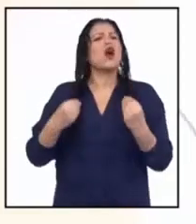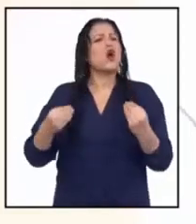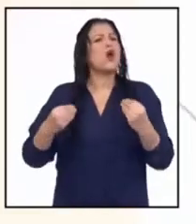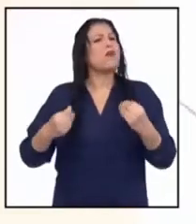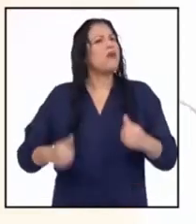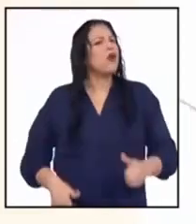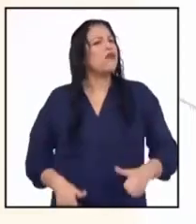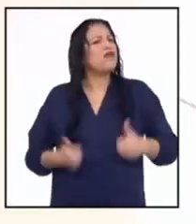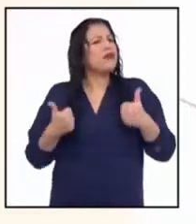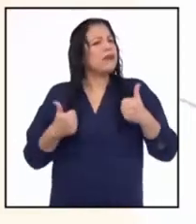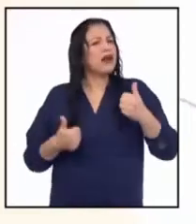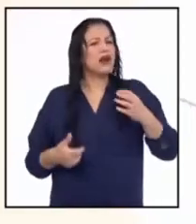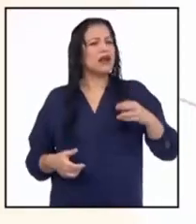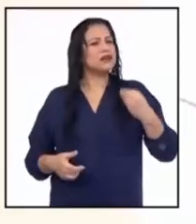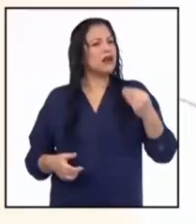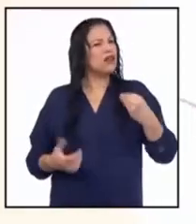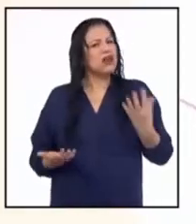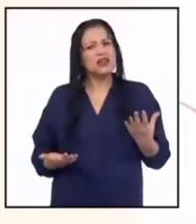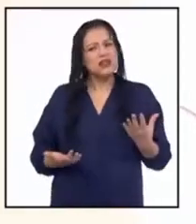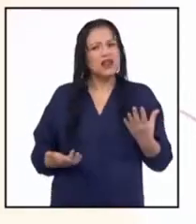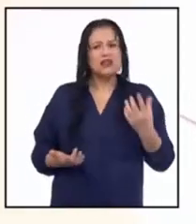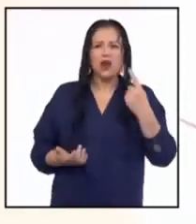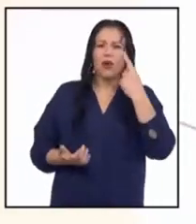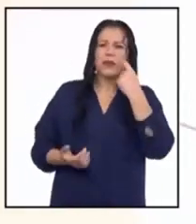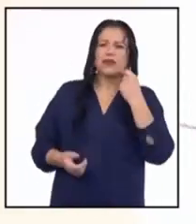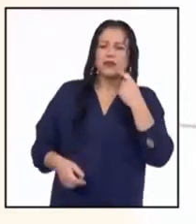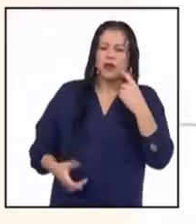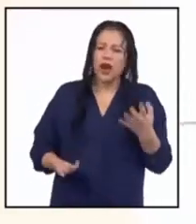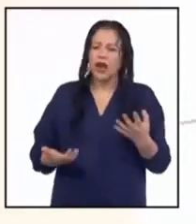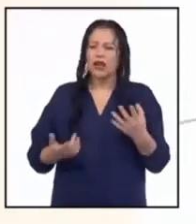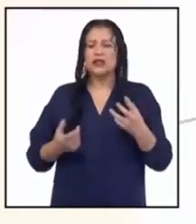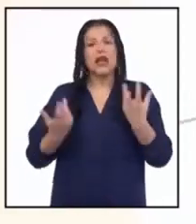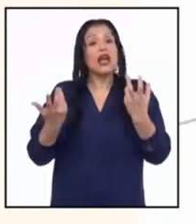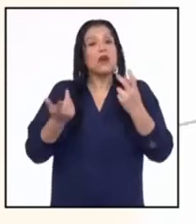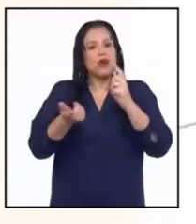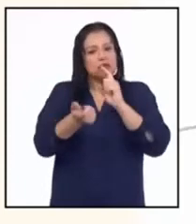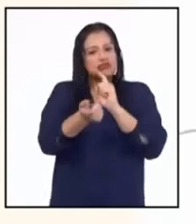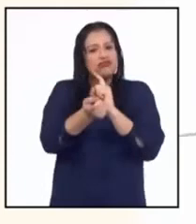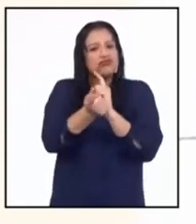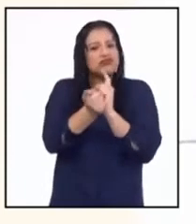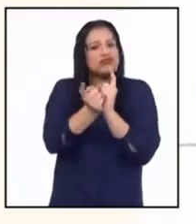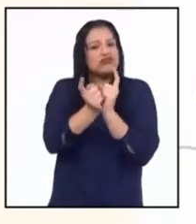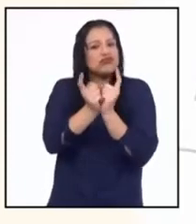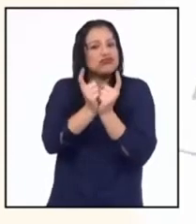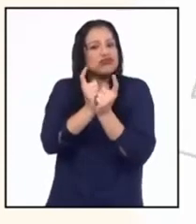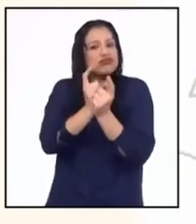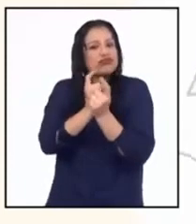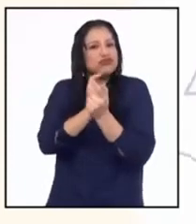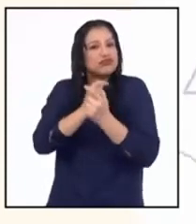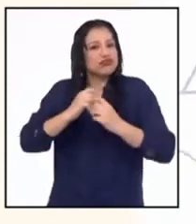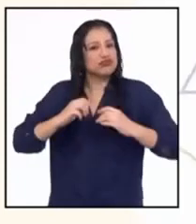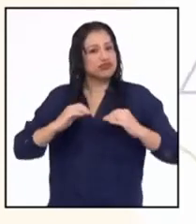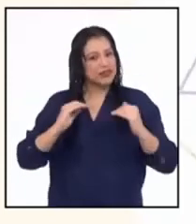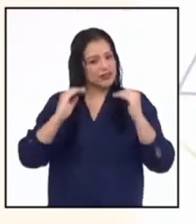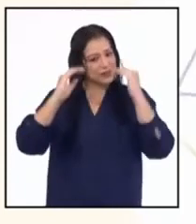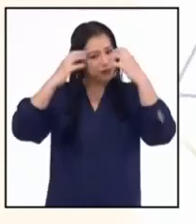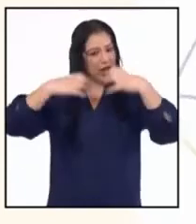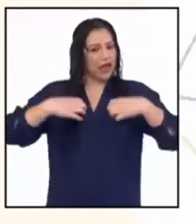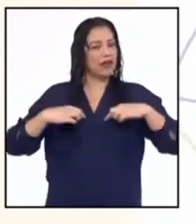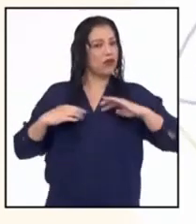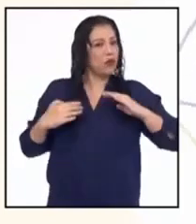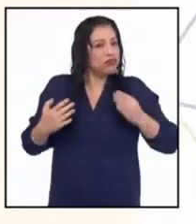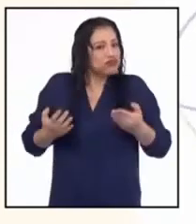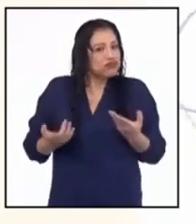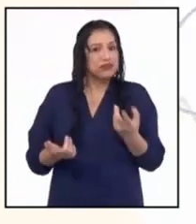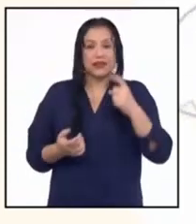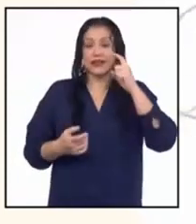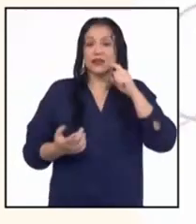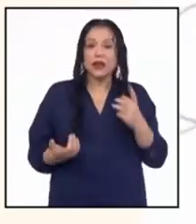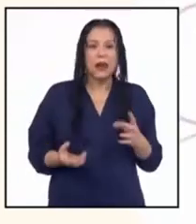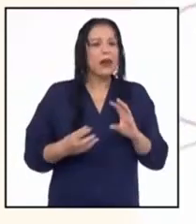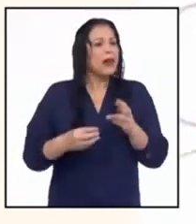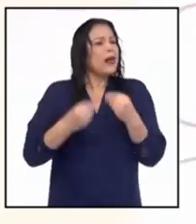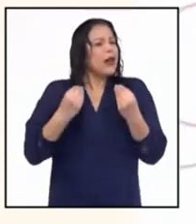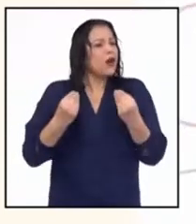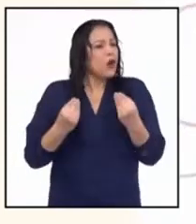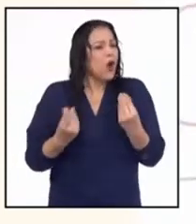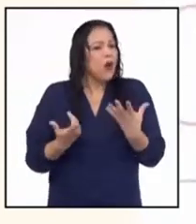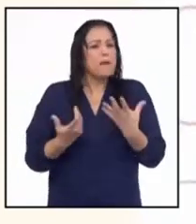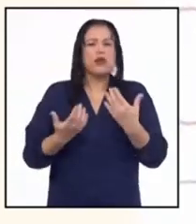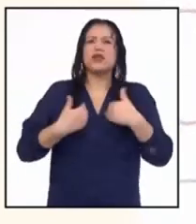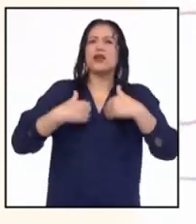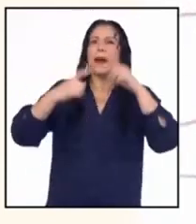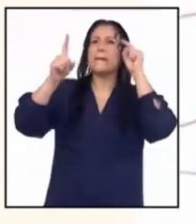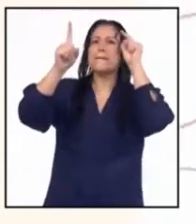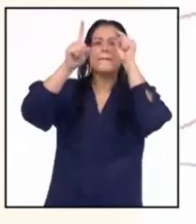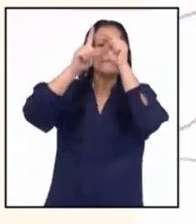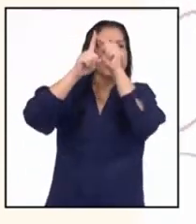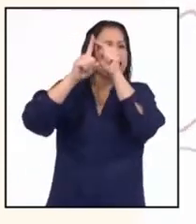adolescentes los cambios a nivel sexual? ¿Cómo construyen metas ocupacionales en ausencia